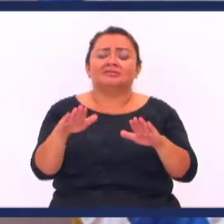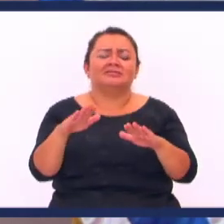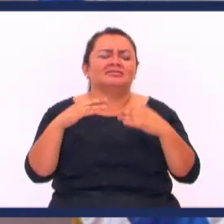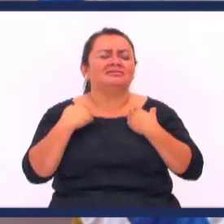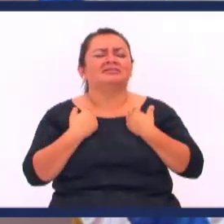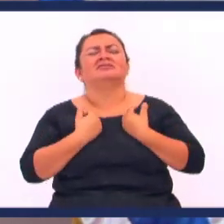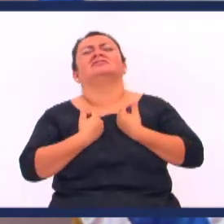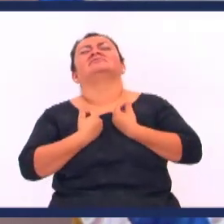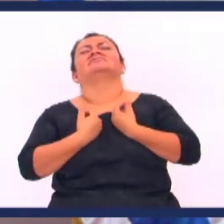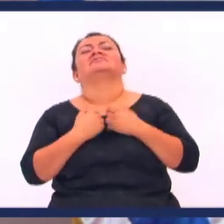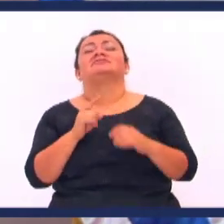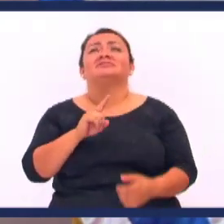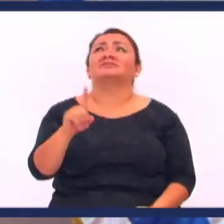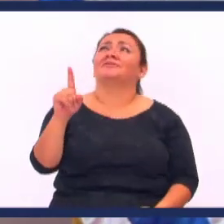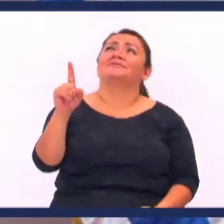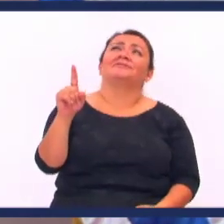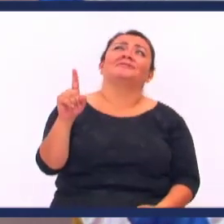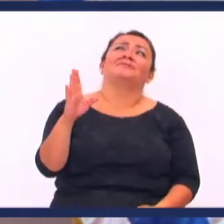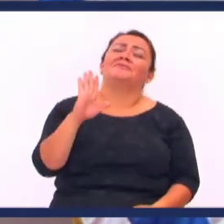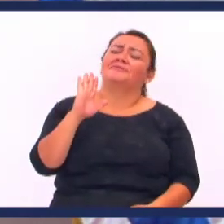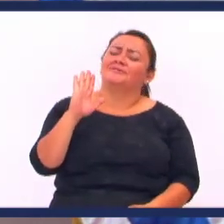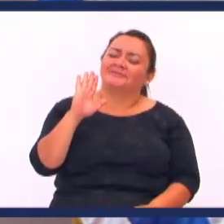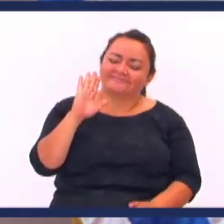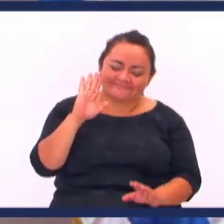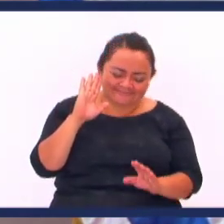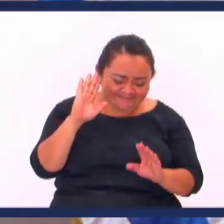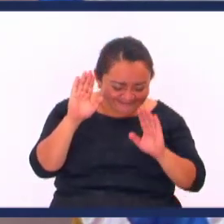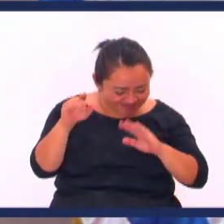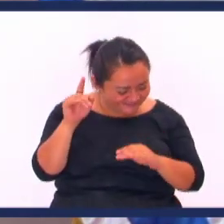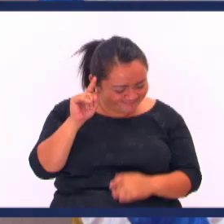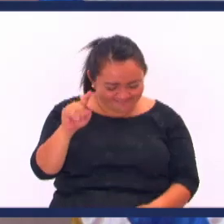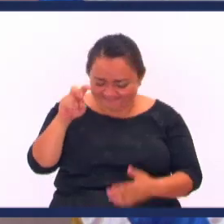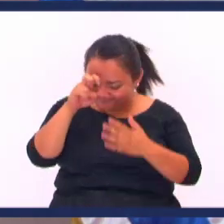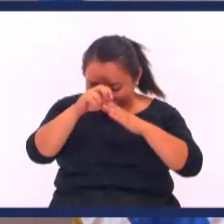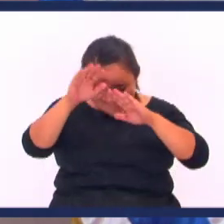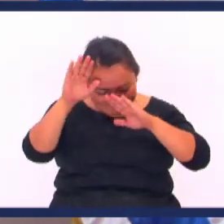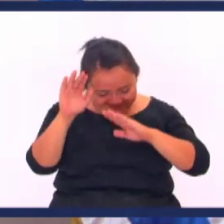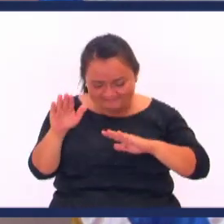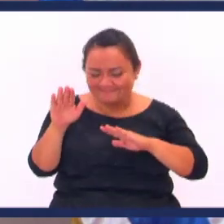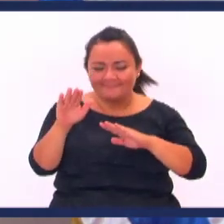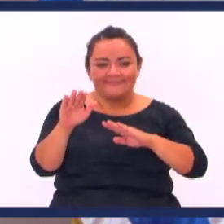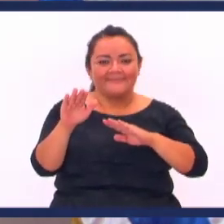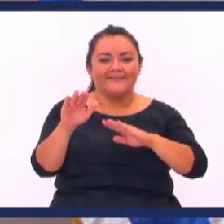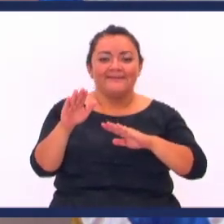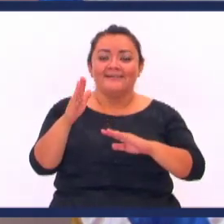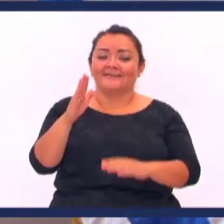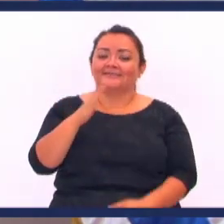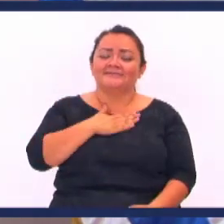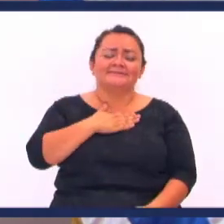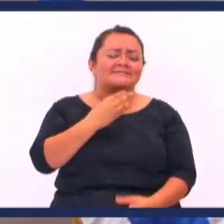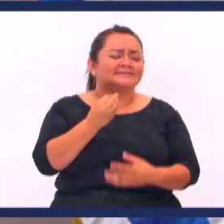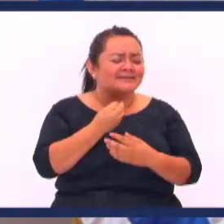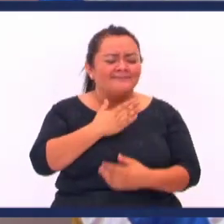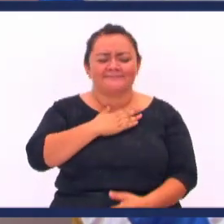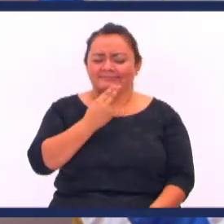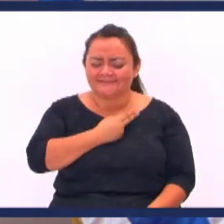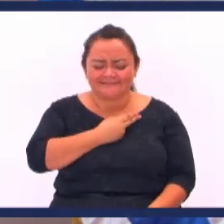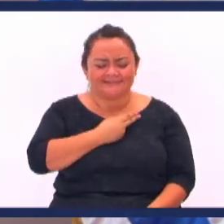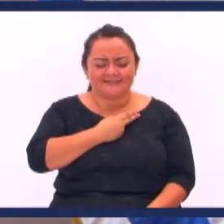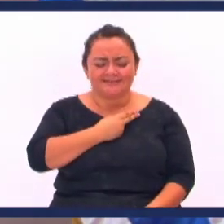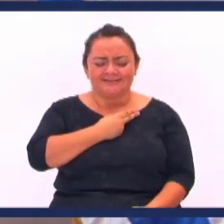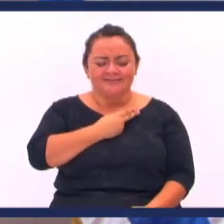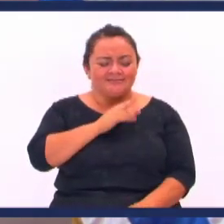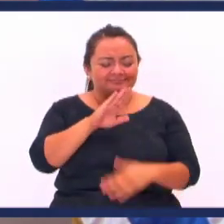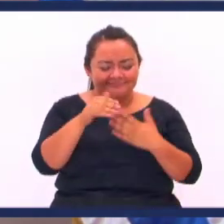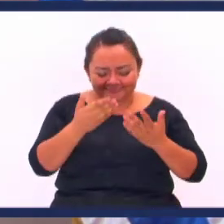podemos Y decimos Yo me rindo a Él Yo me rindo a Él Na, na, na, na, na,